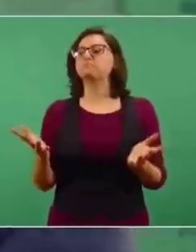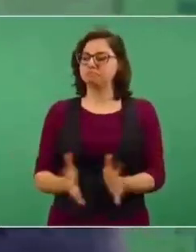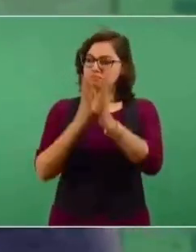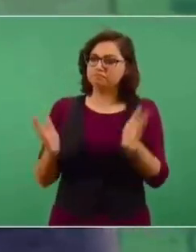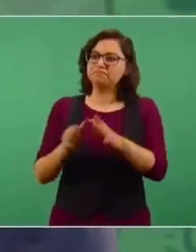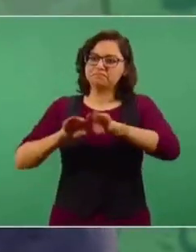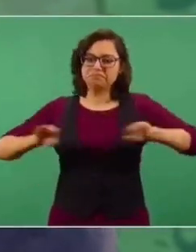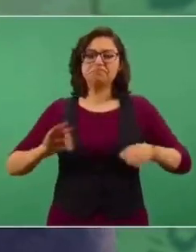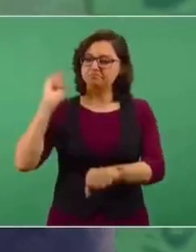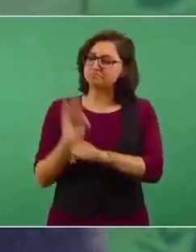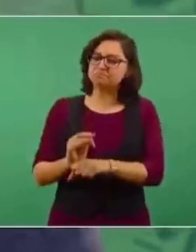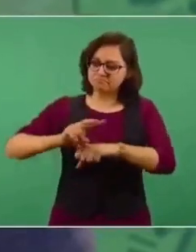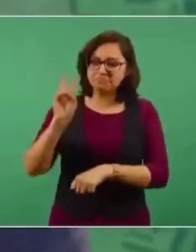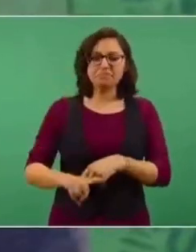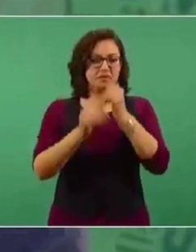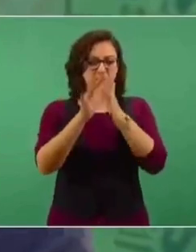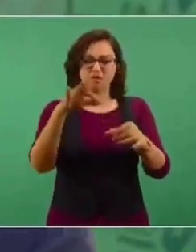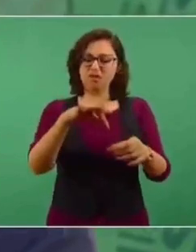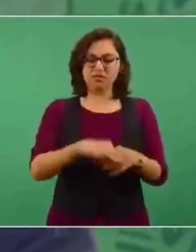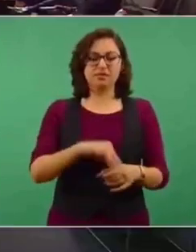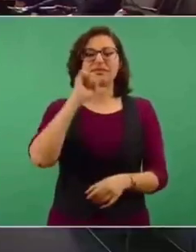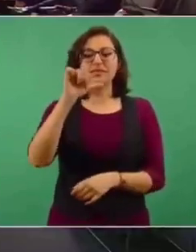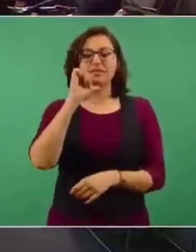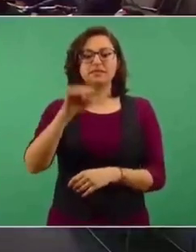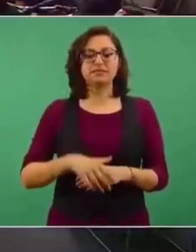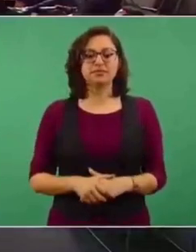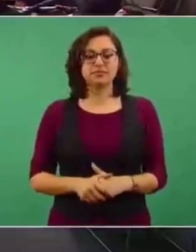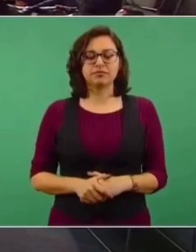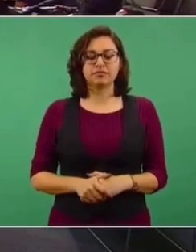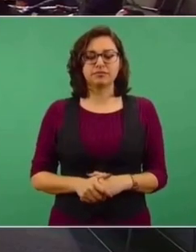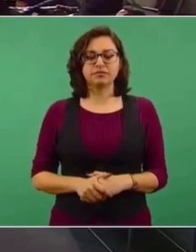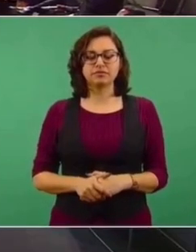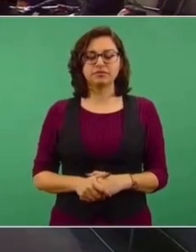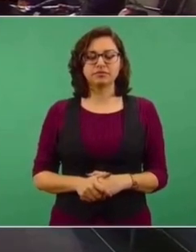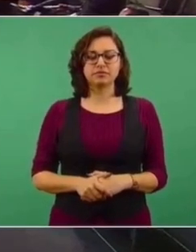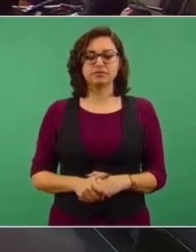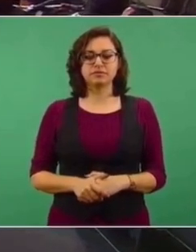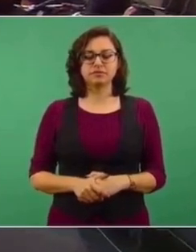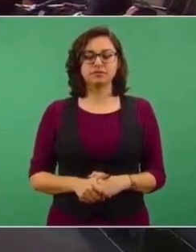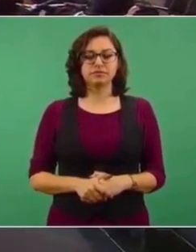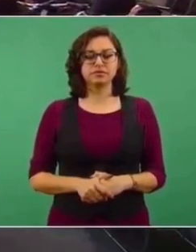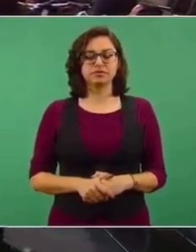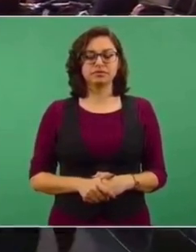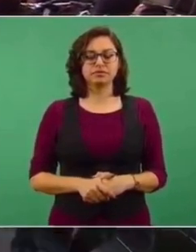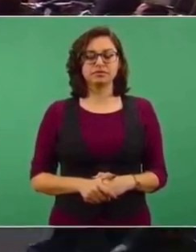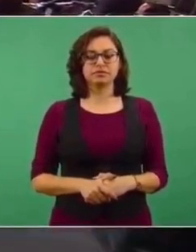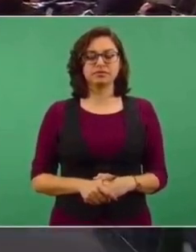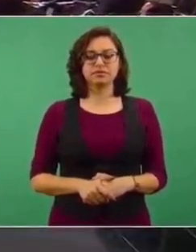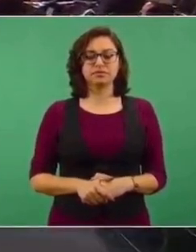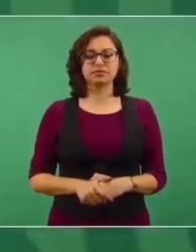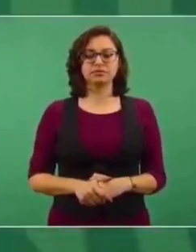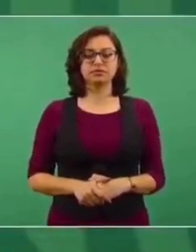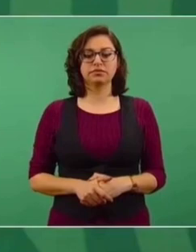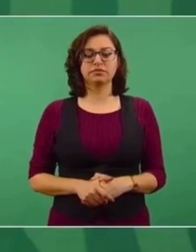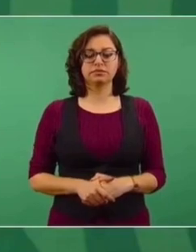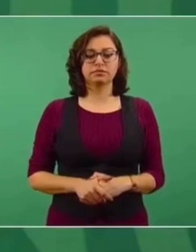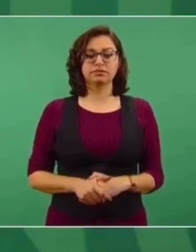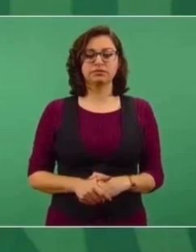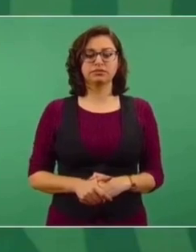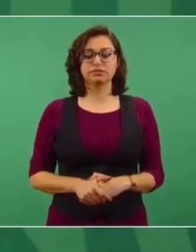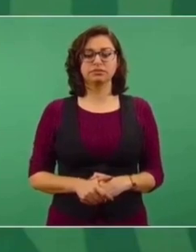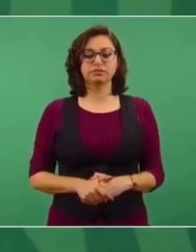la democracia, el que no haya fraude. Seguimos con candidatos que parece que son legales, pero moralmente… Pero lo tiene que resolver eso